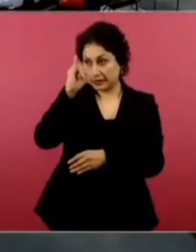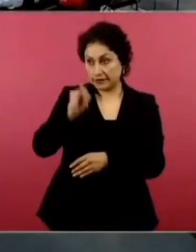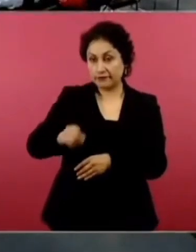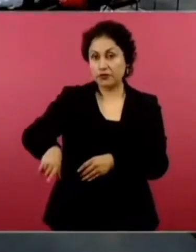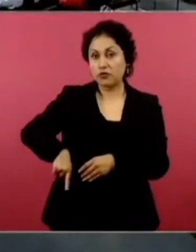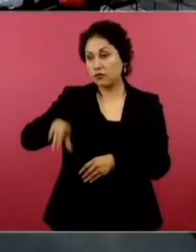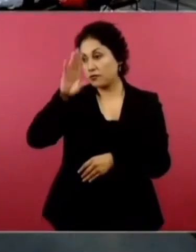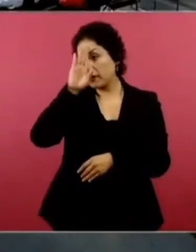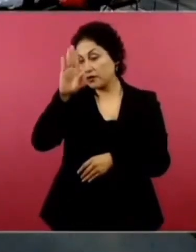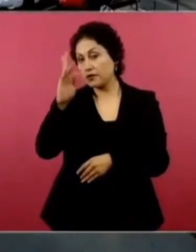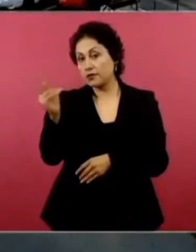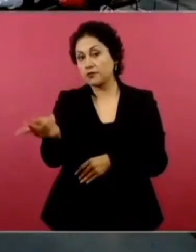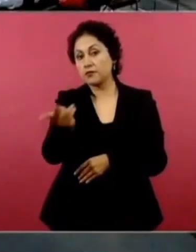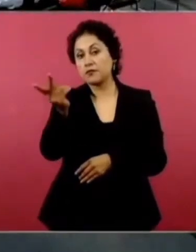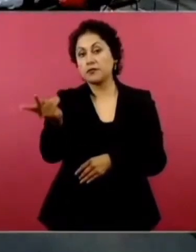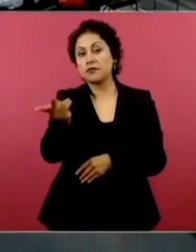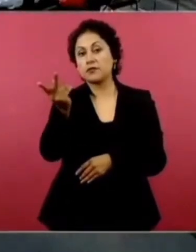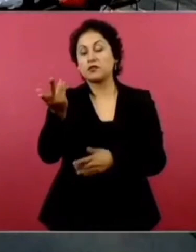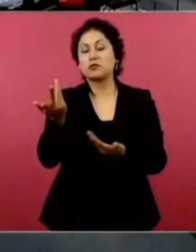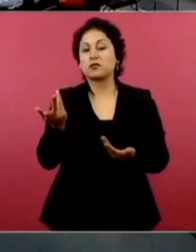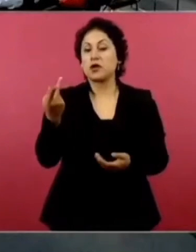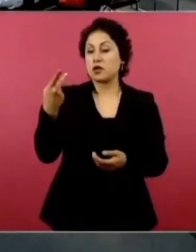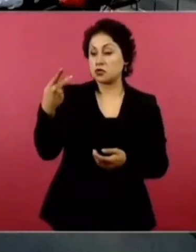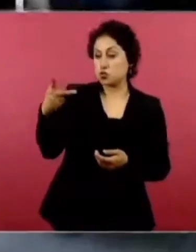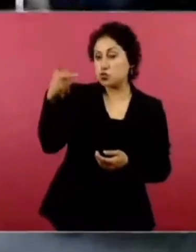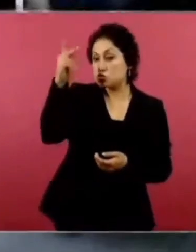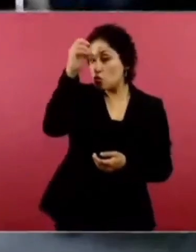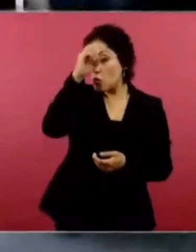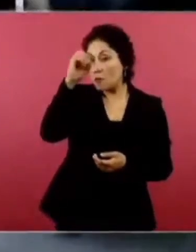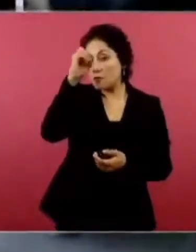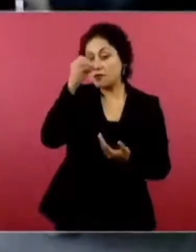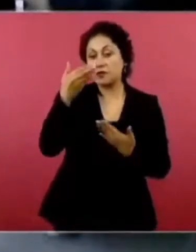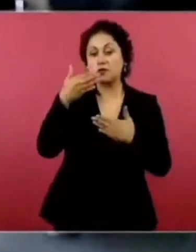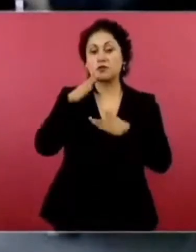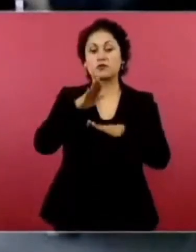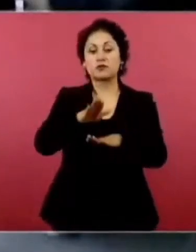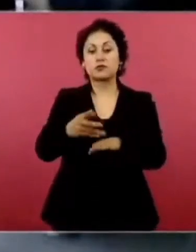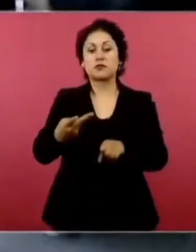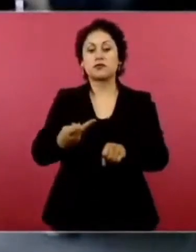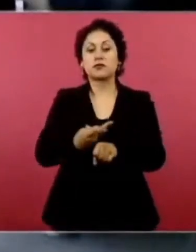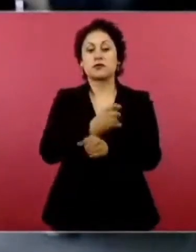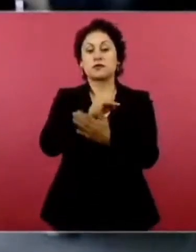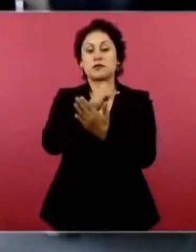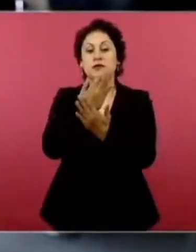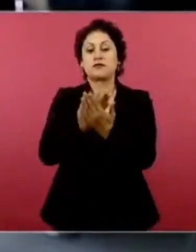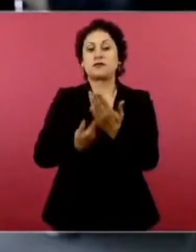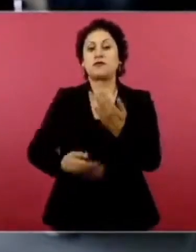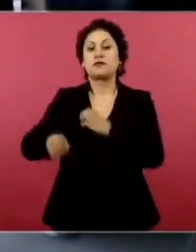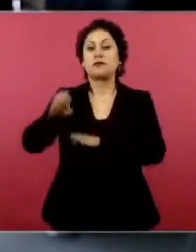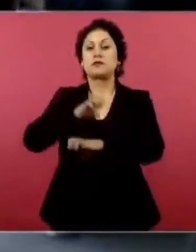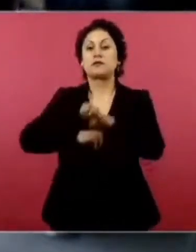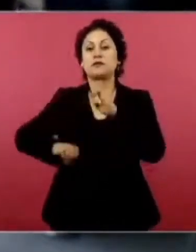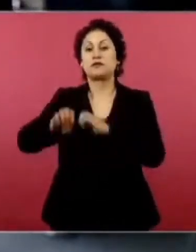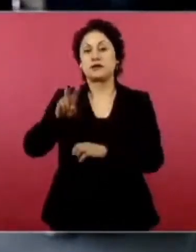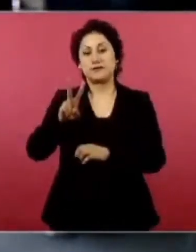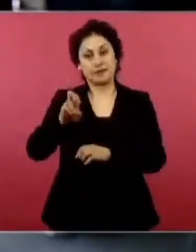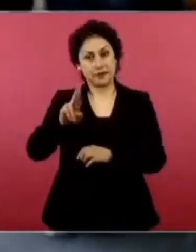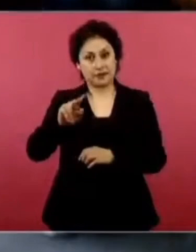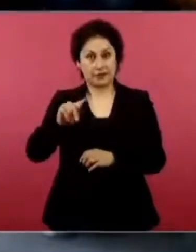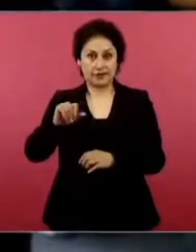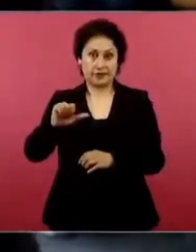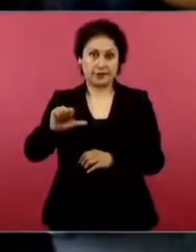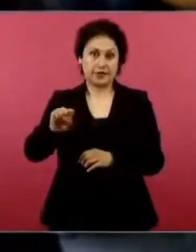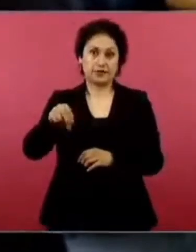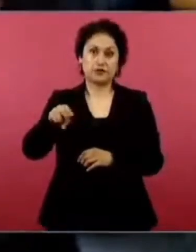¿qué opinión le deja a usted el resultado del informe de la empresa Veritas Noruega a propósito